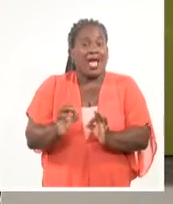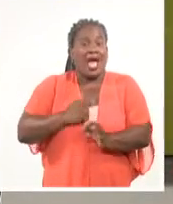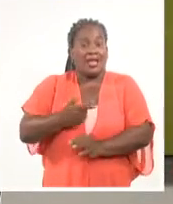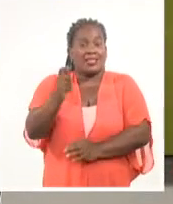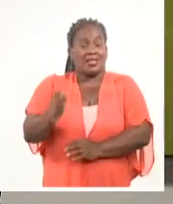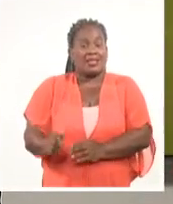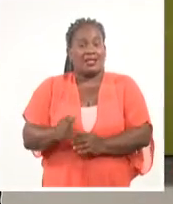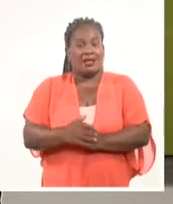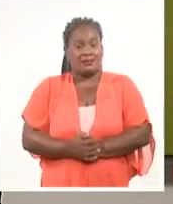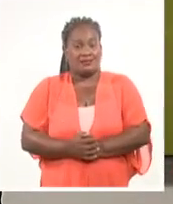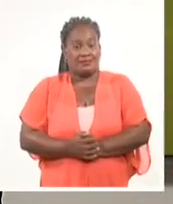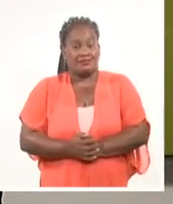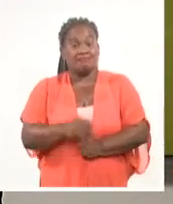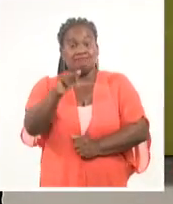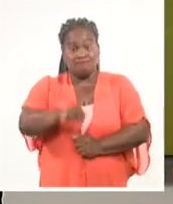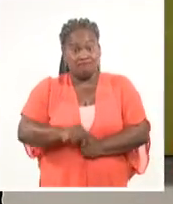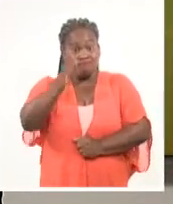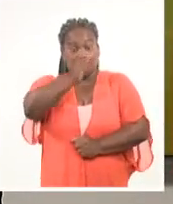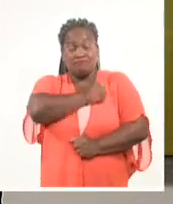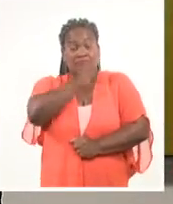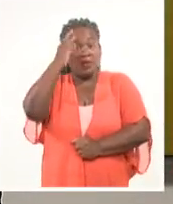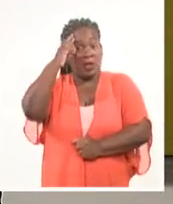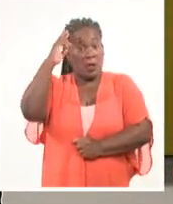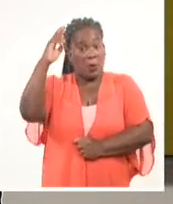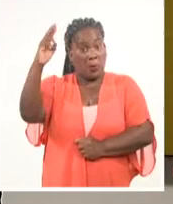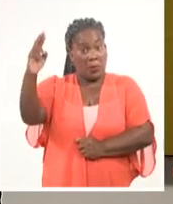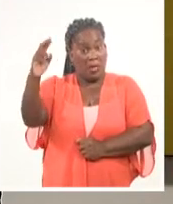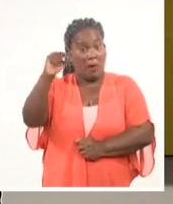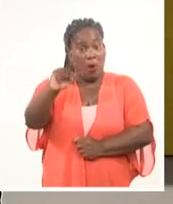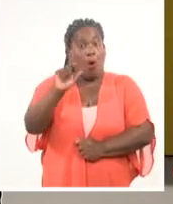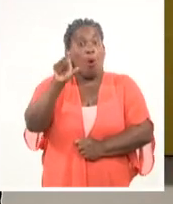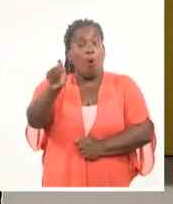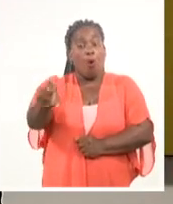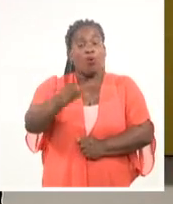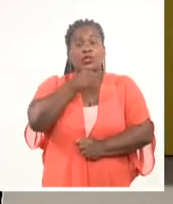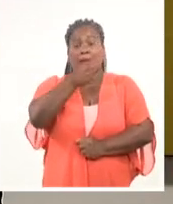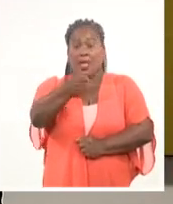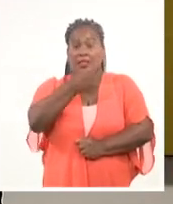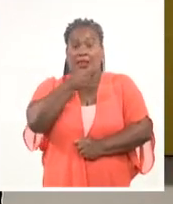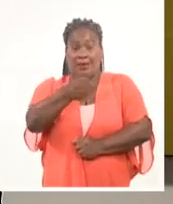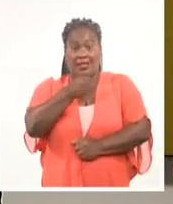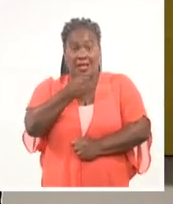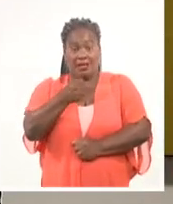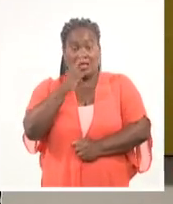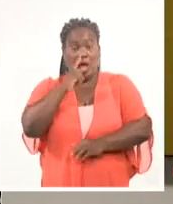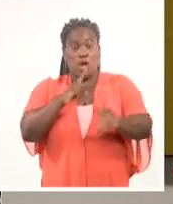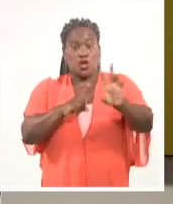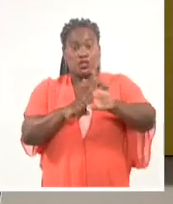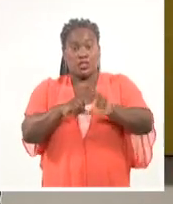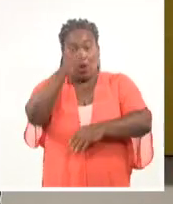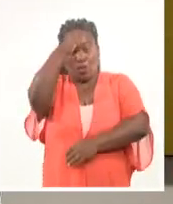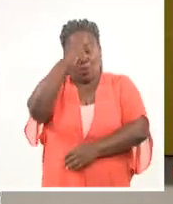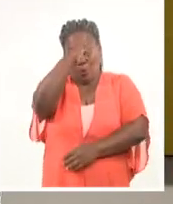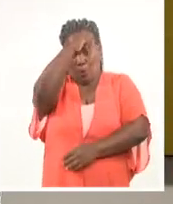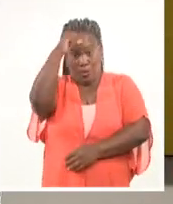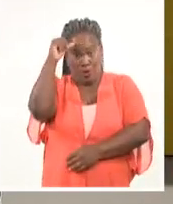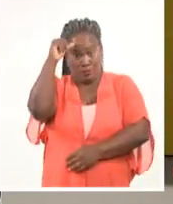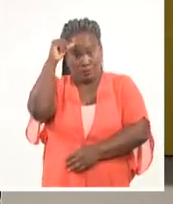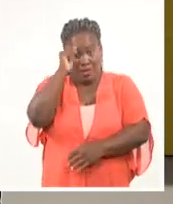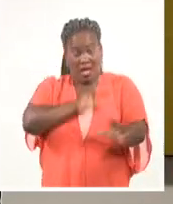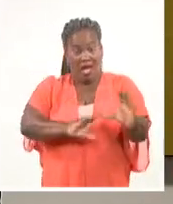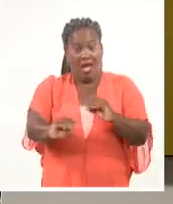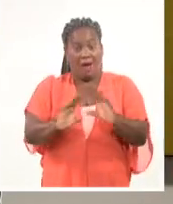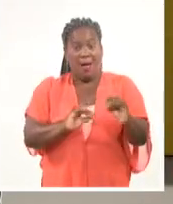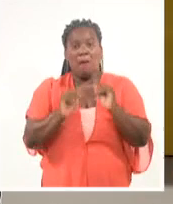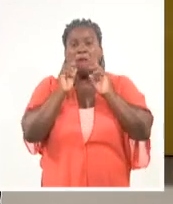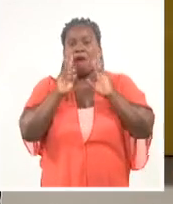Y queremos recordar la última entrevista que concediera nuestro noticiero para el Espacio del Dominical. Justo conversábamos sobre